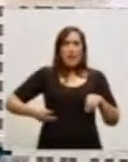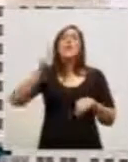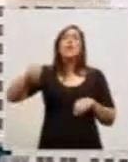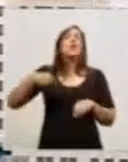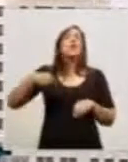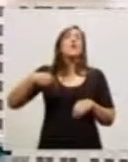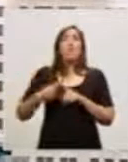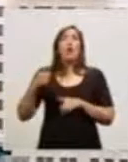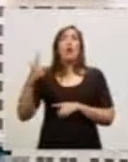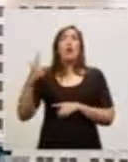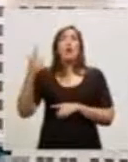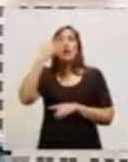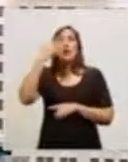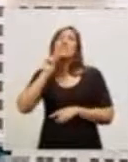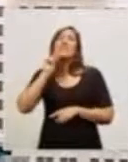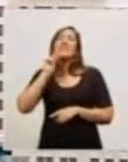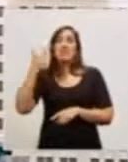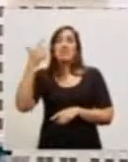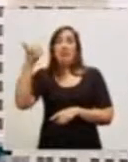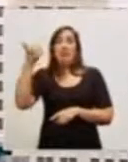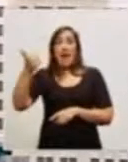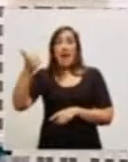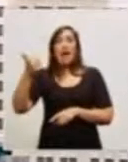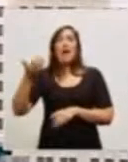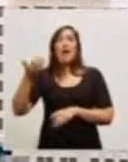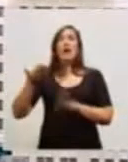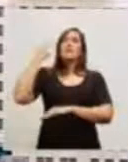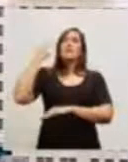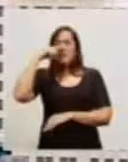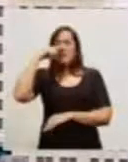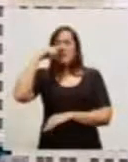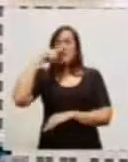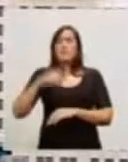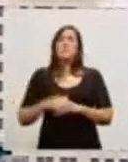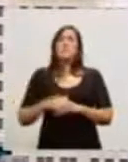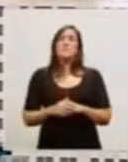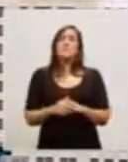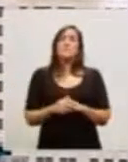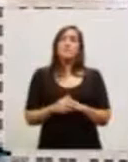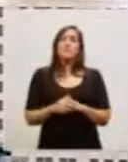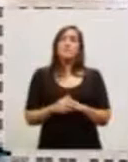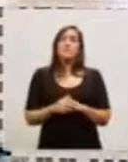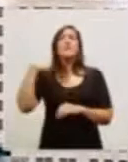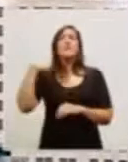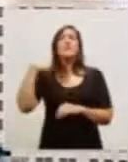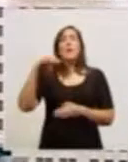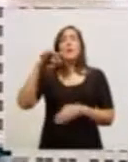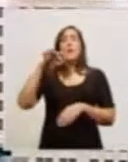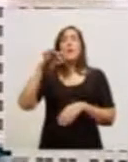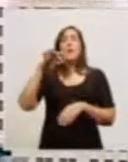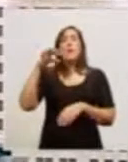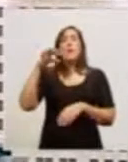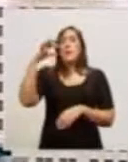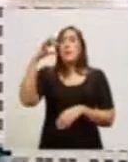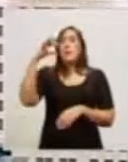en el año 2007. El impacto de la introducción de la triple bacteriana a celular, que